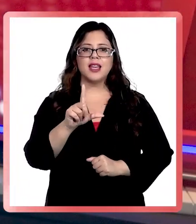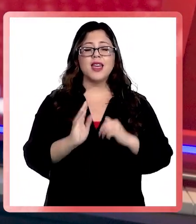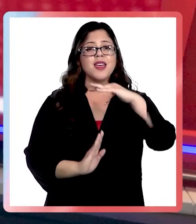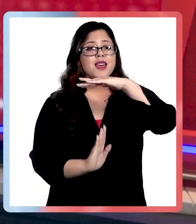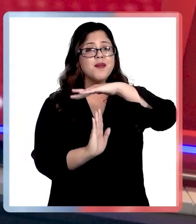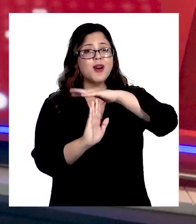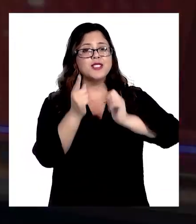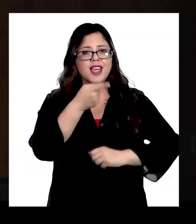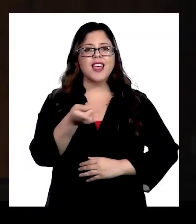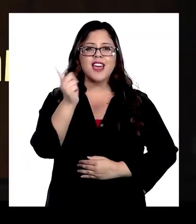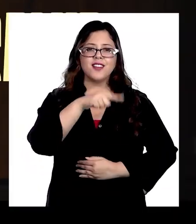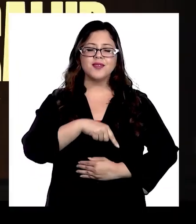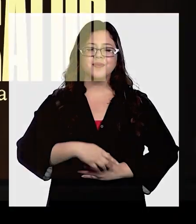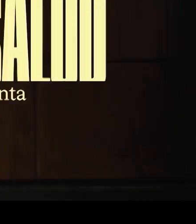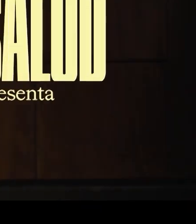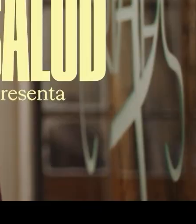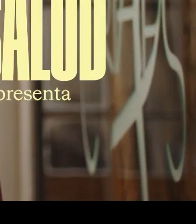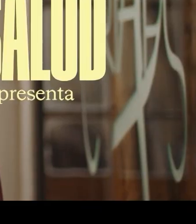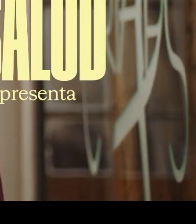regresamos. No se vayan.